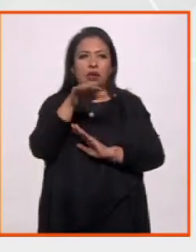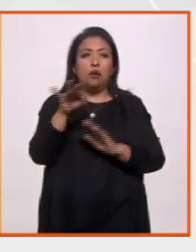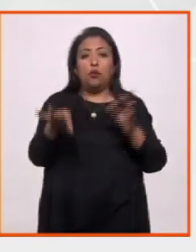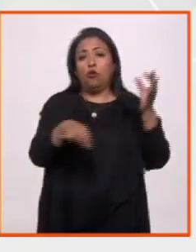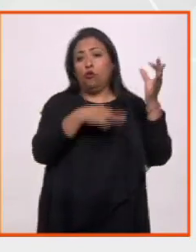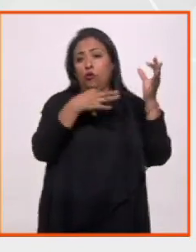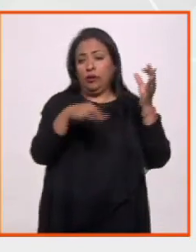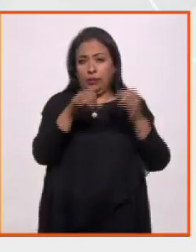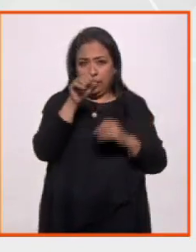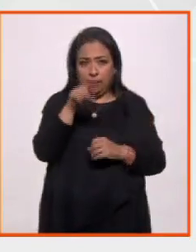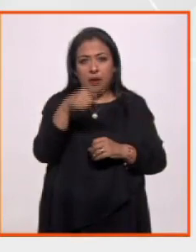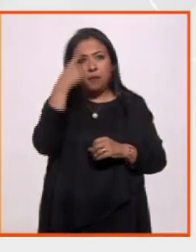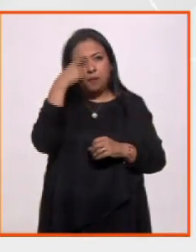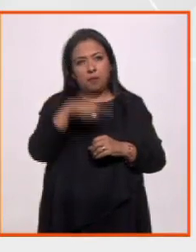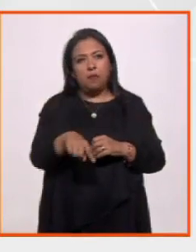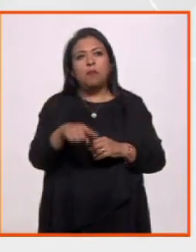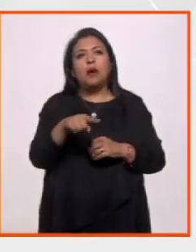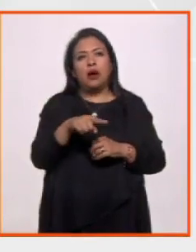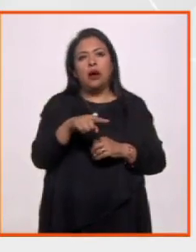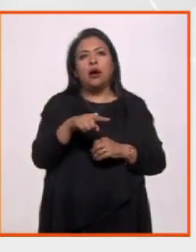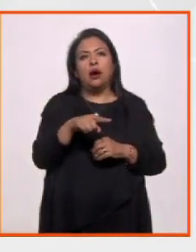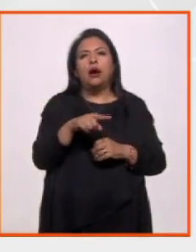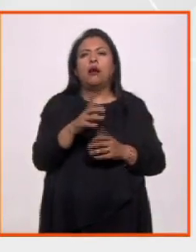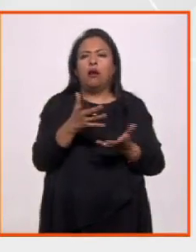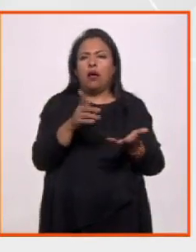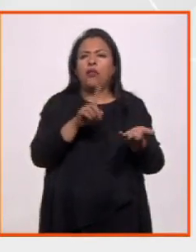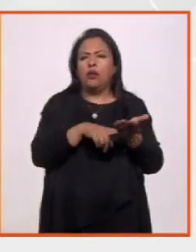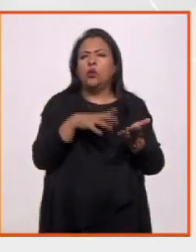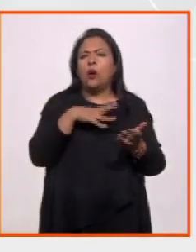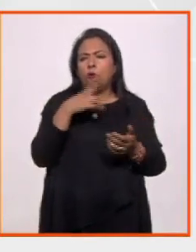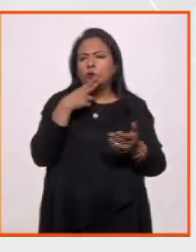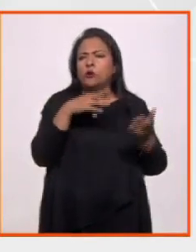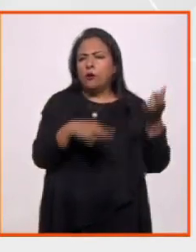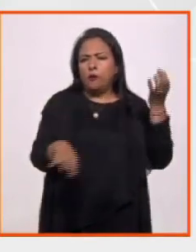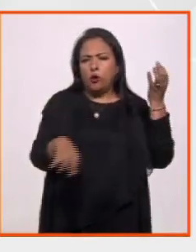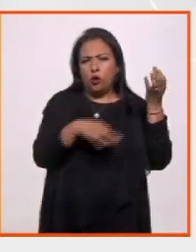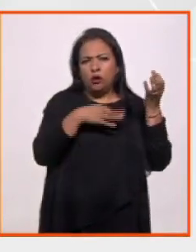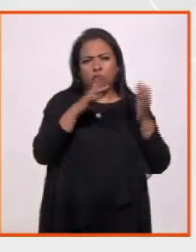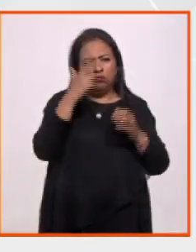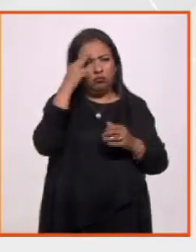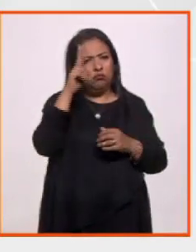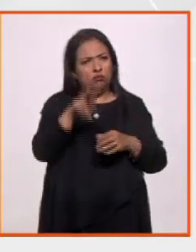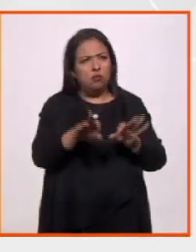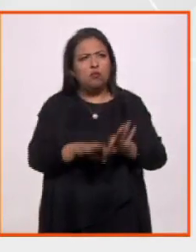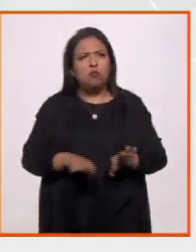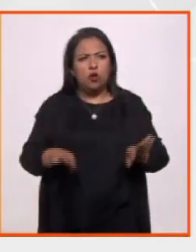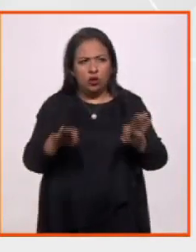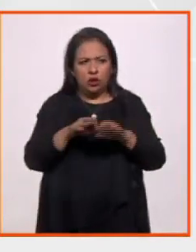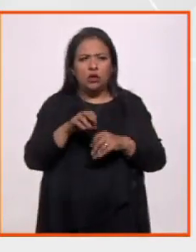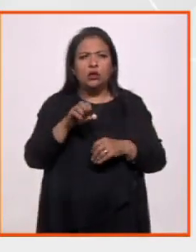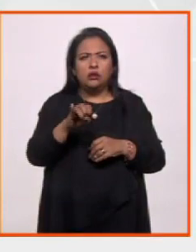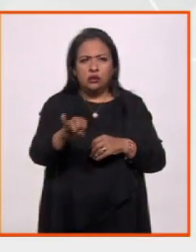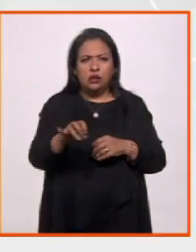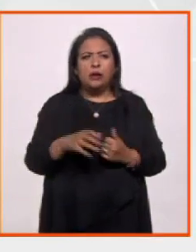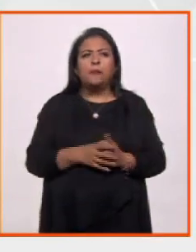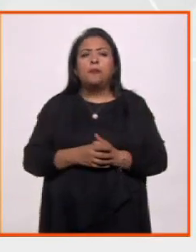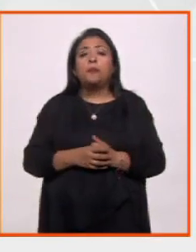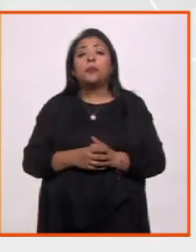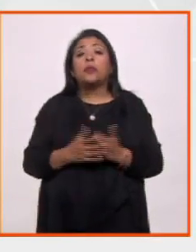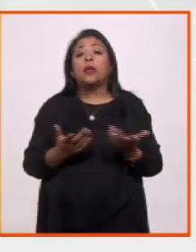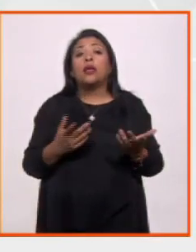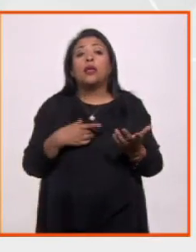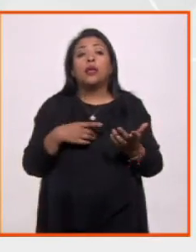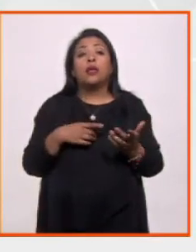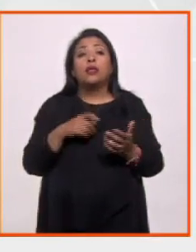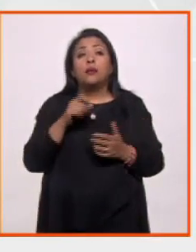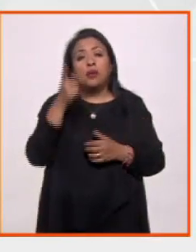violinistas necesarios para el concierto grosso, que lleva un par de partes de violines, si mal no recuerdo, bastante importantes, bastante importantes, y la